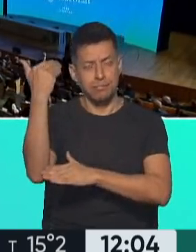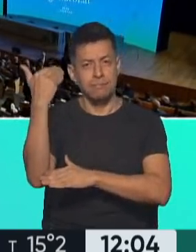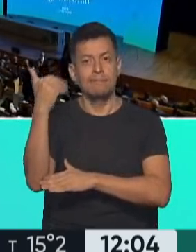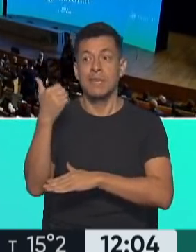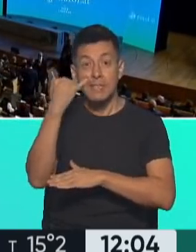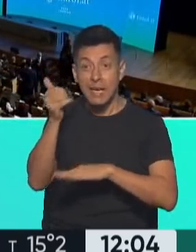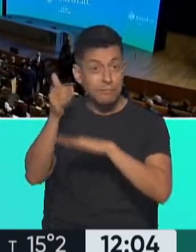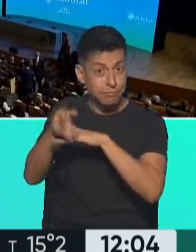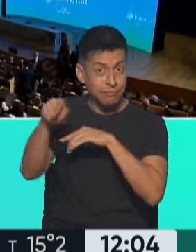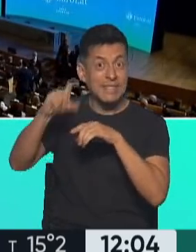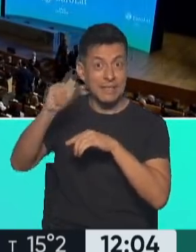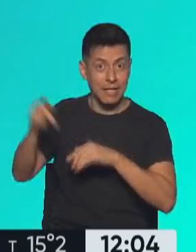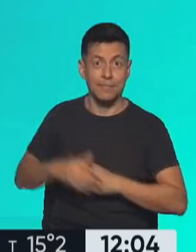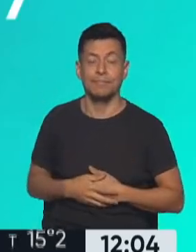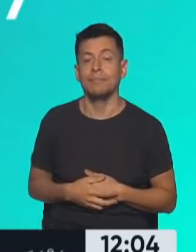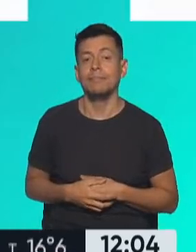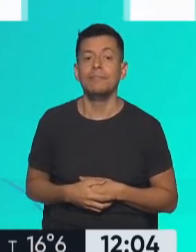adentro del CSK.